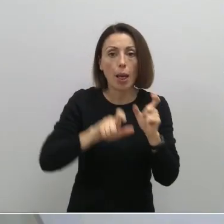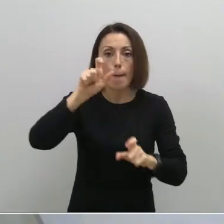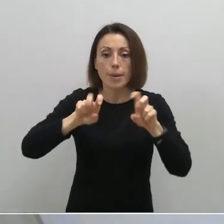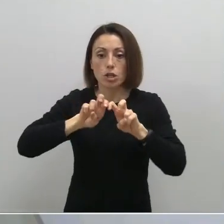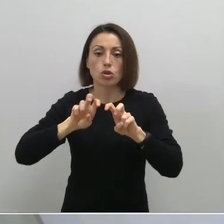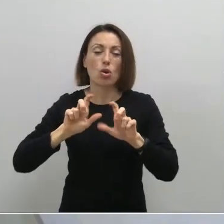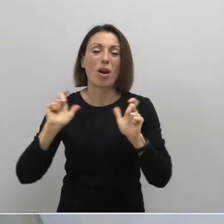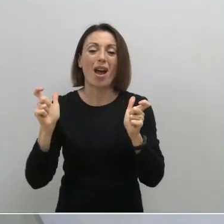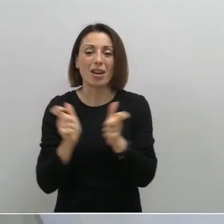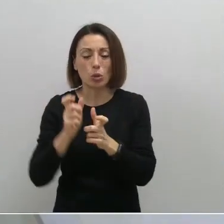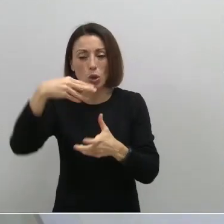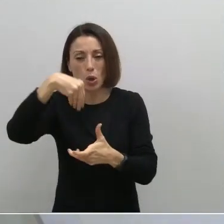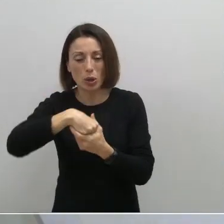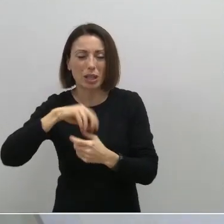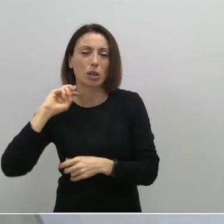reuniones, etc. O sea,